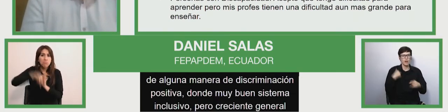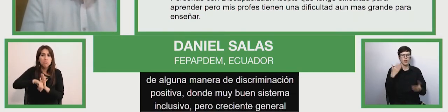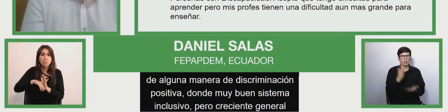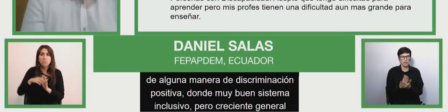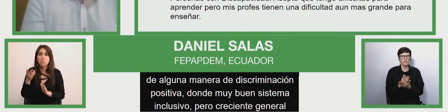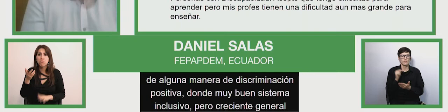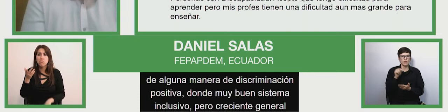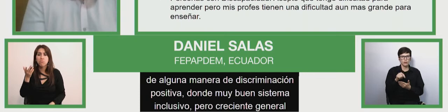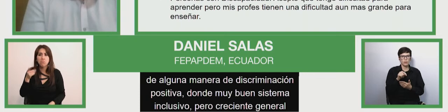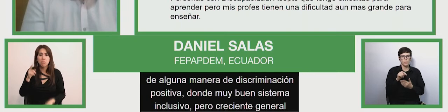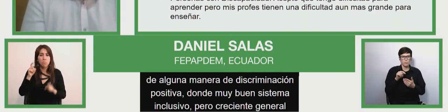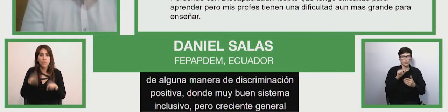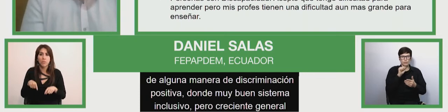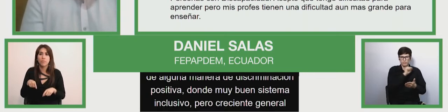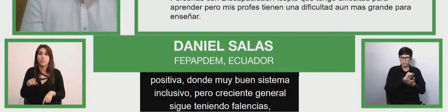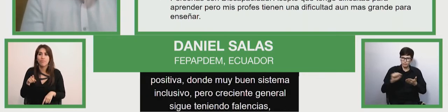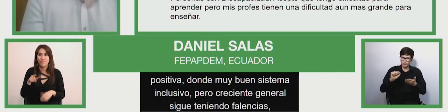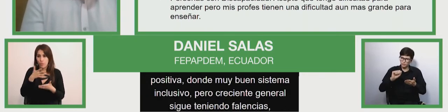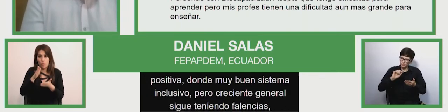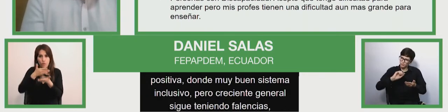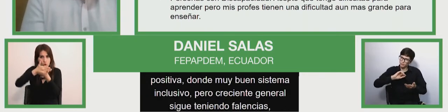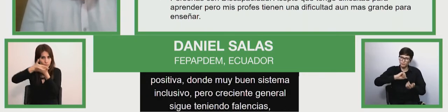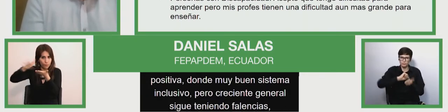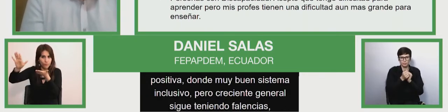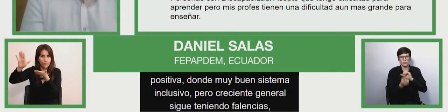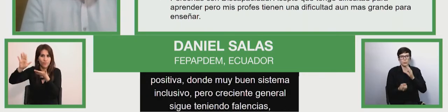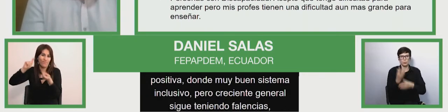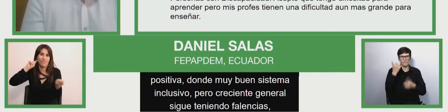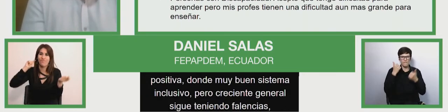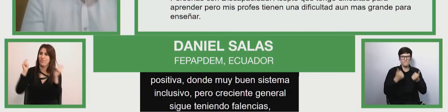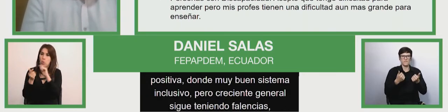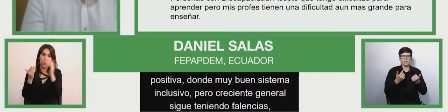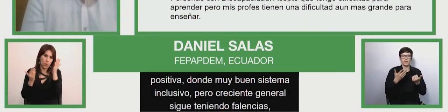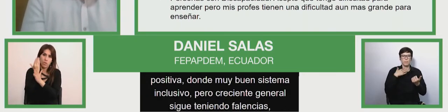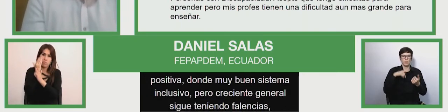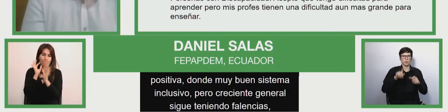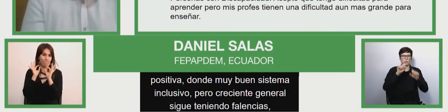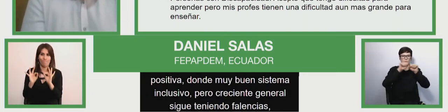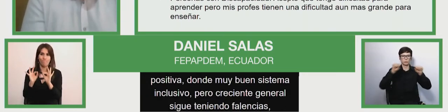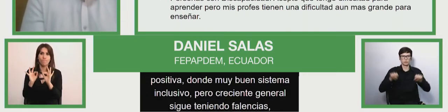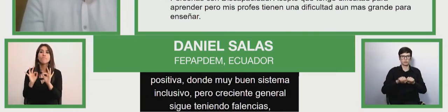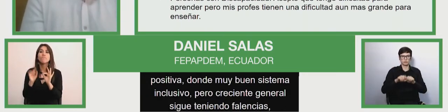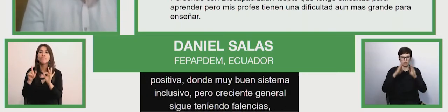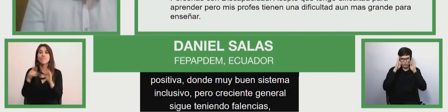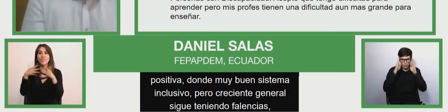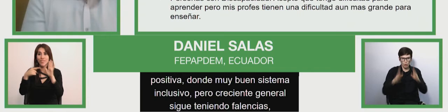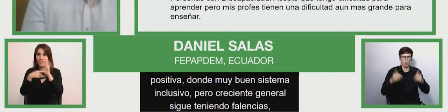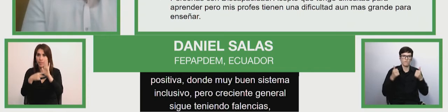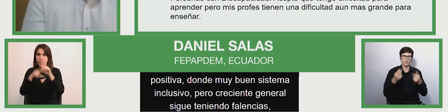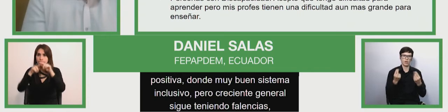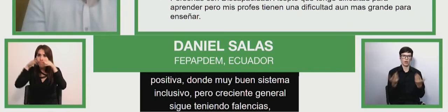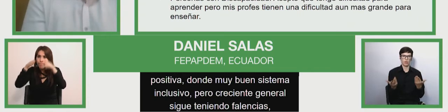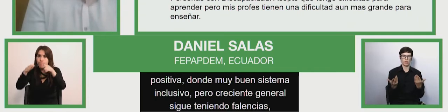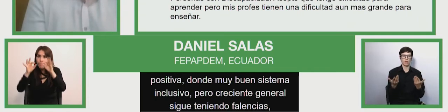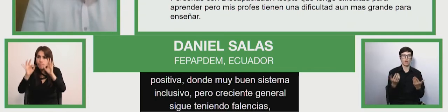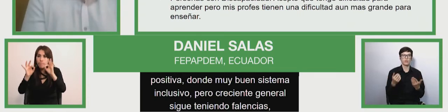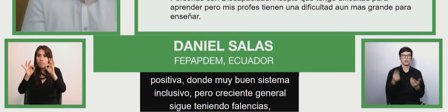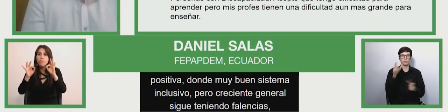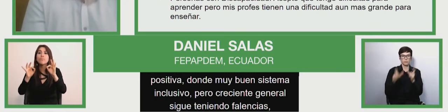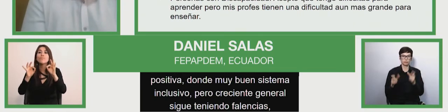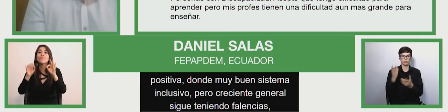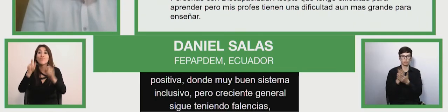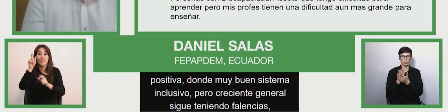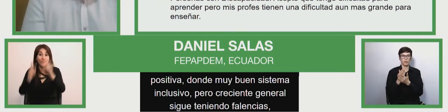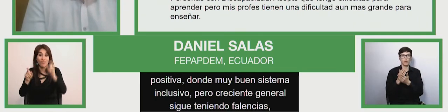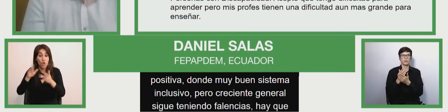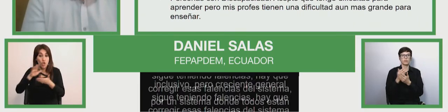esas falencias estructurales del sistema, porque un sistema donde todos están bien atendidos es un sistema donde el estudiante con discapacidad intelectual va a estar